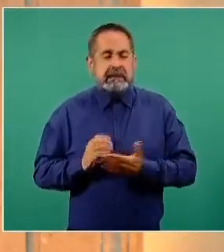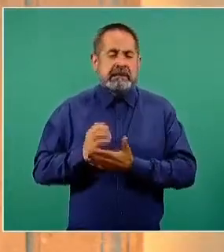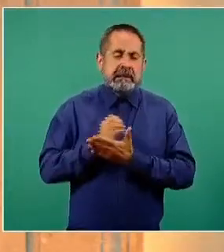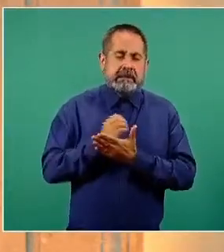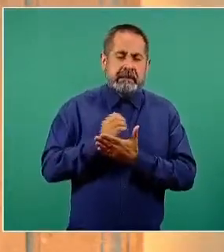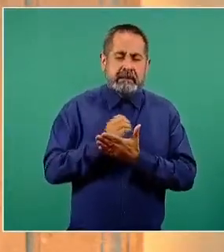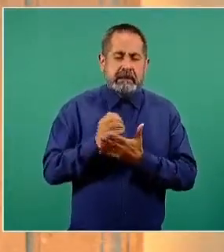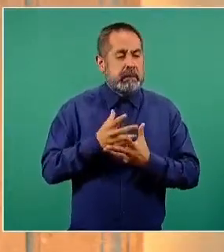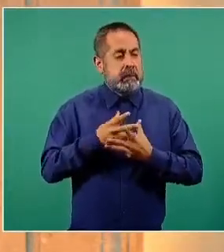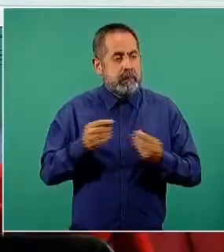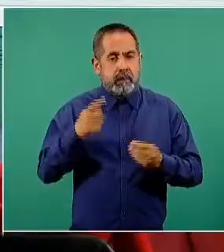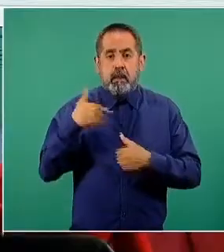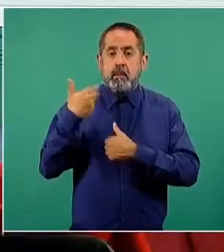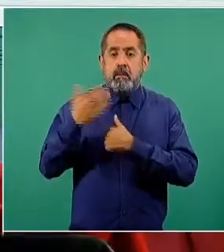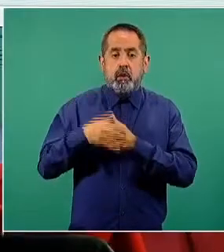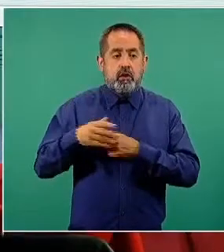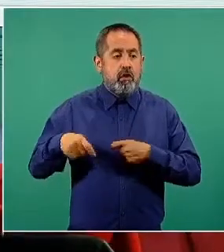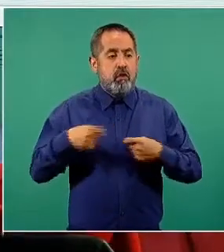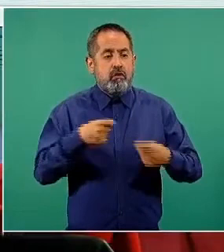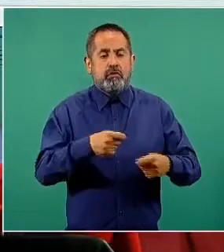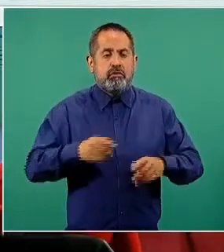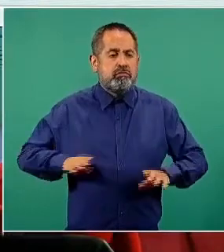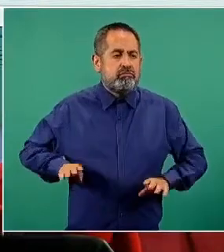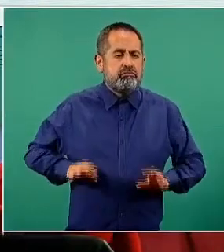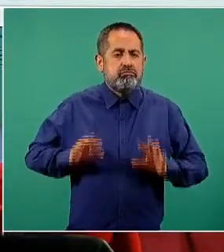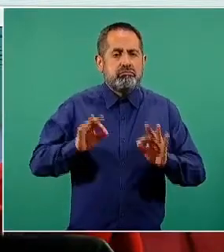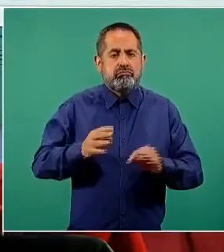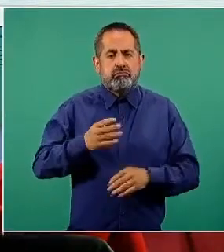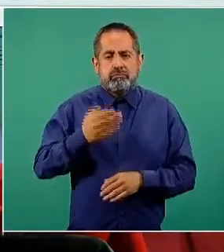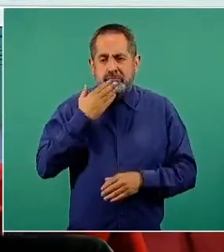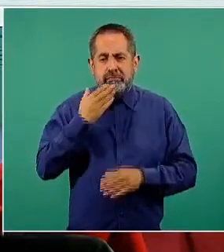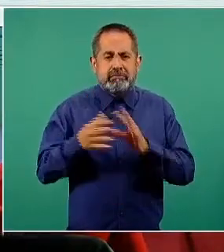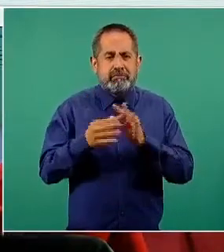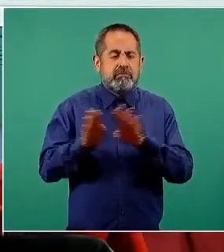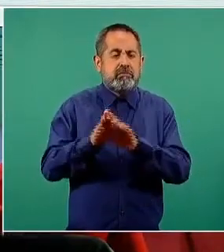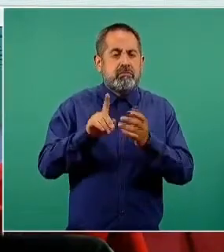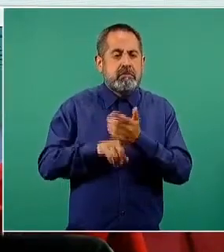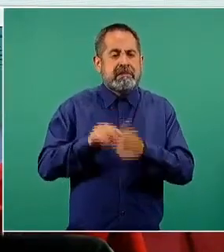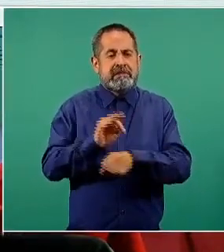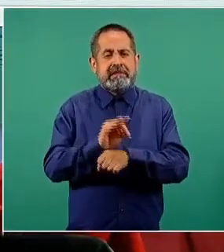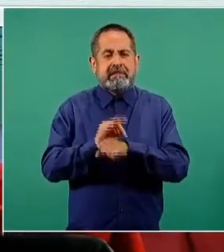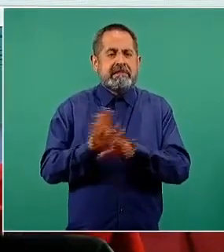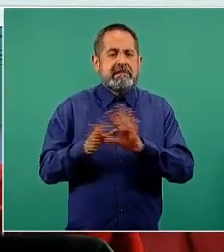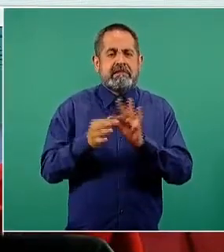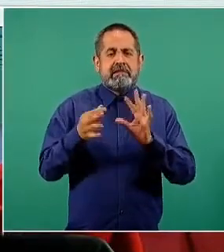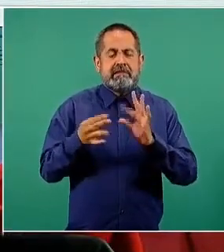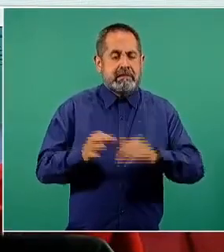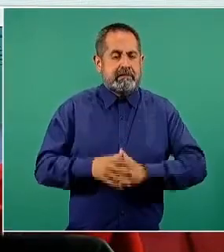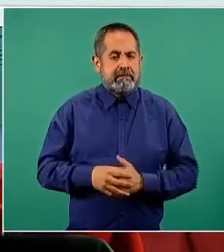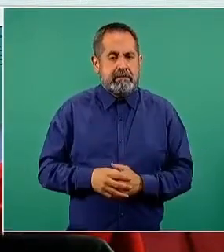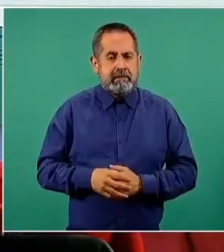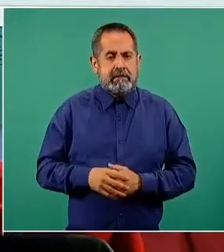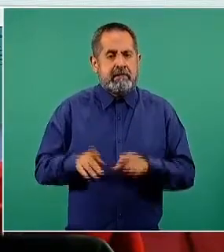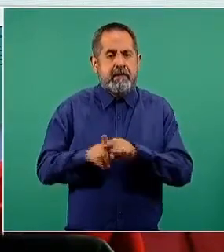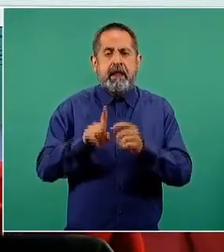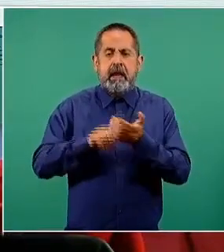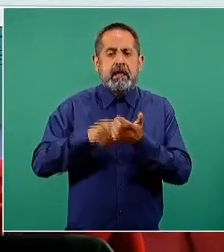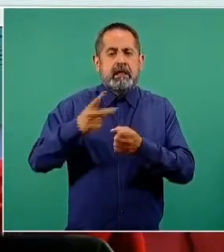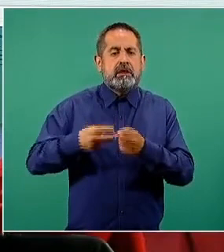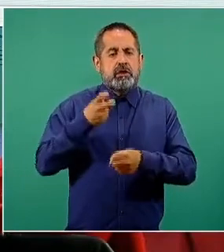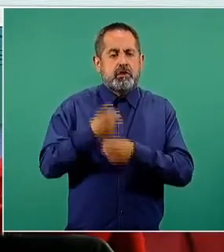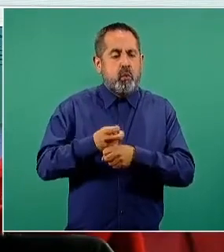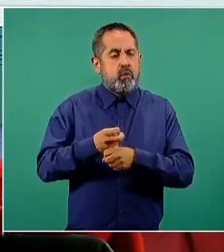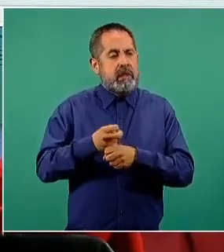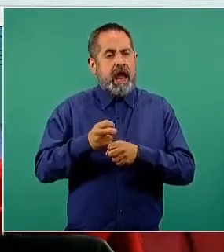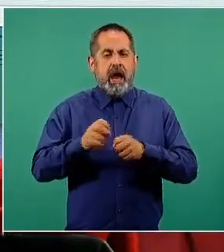vez tengan también los beneficios para los cuales la vacuna está generando esta protección. Y en una segunda diapositiva